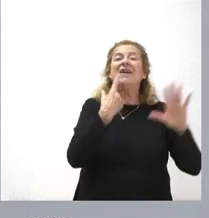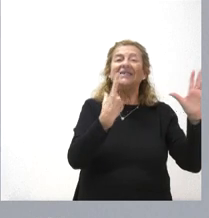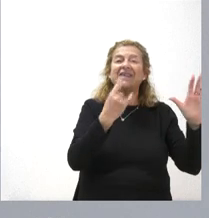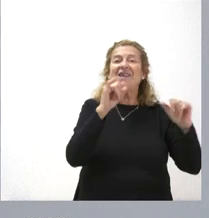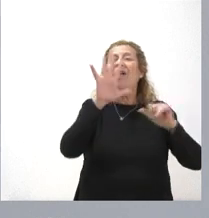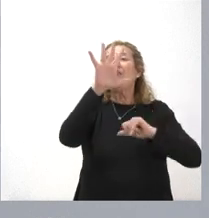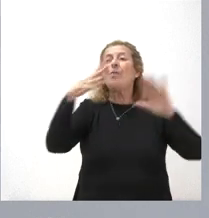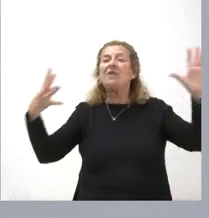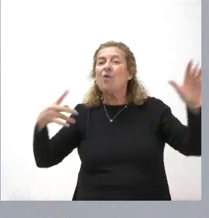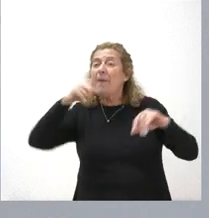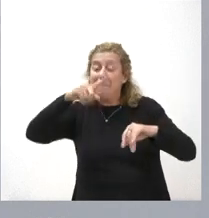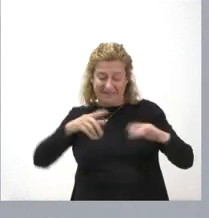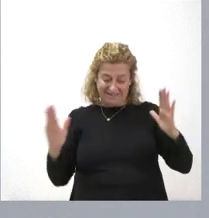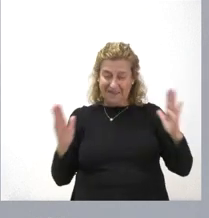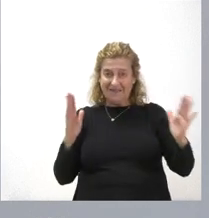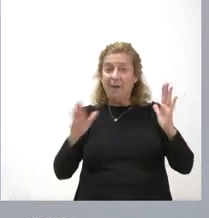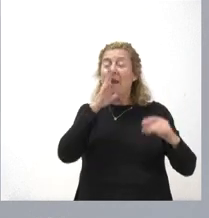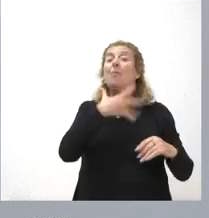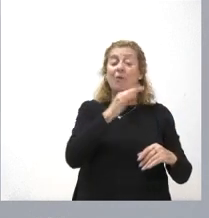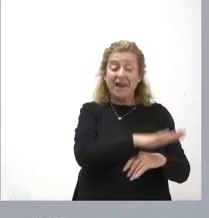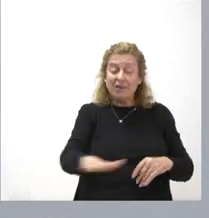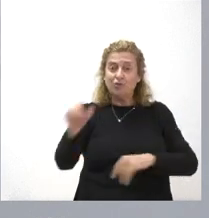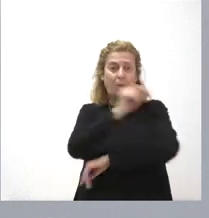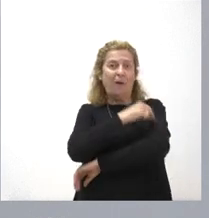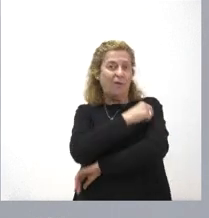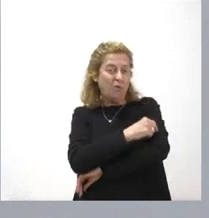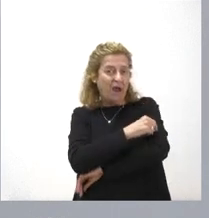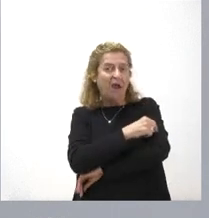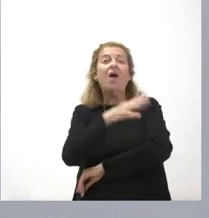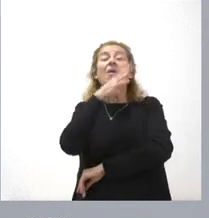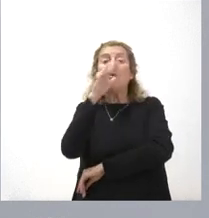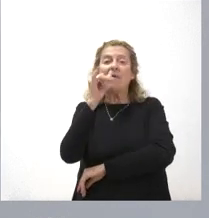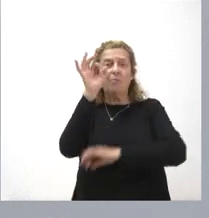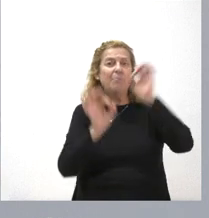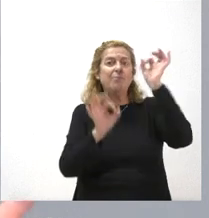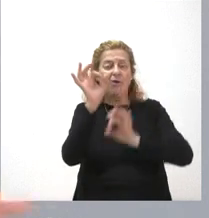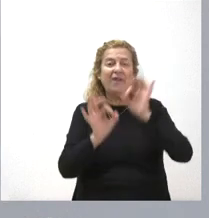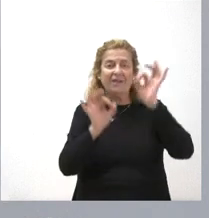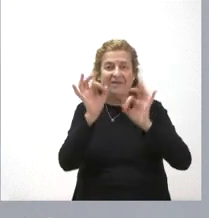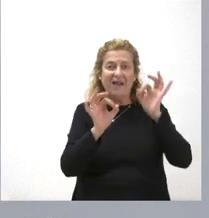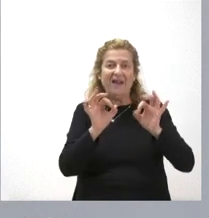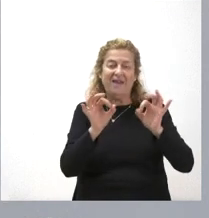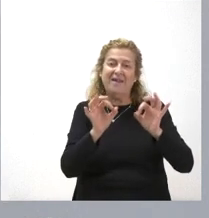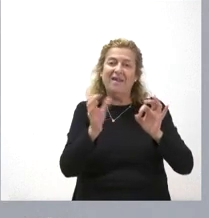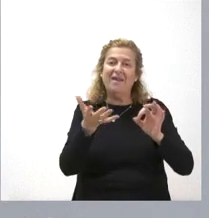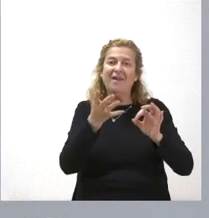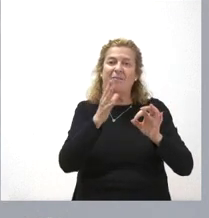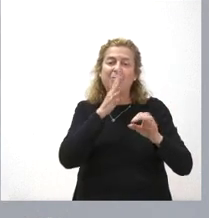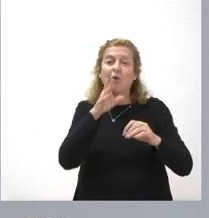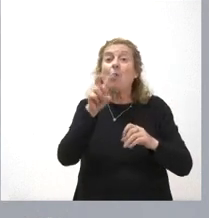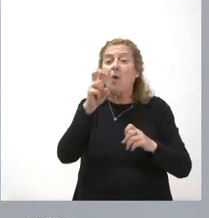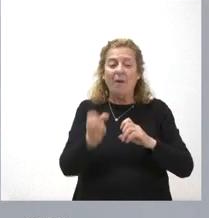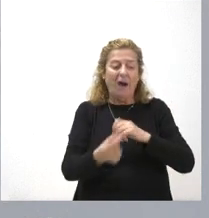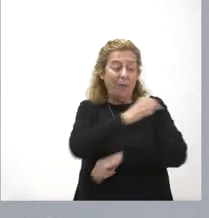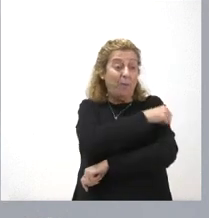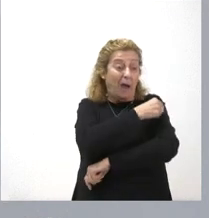para que estos niños puedan ser vacunados porque ahí el porcentaje que hemos llegado quizá por ser nuevo a la vacuna para